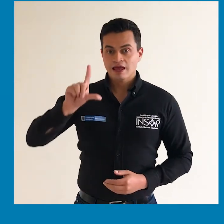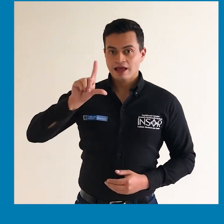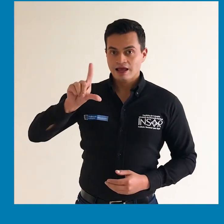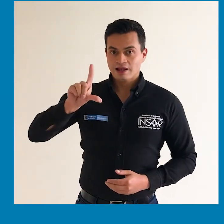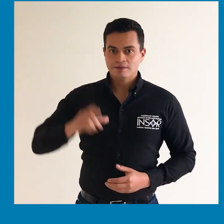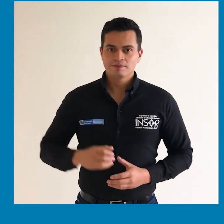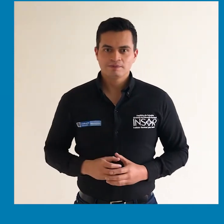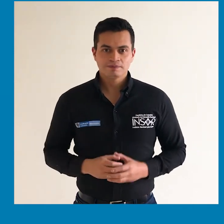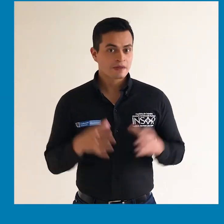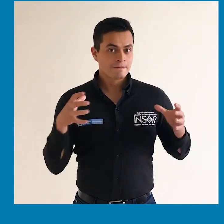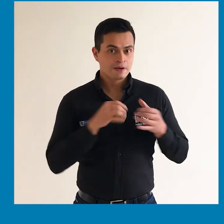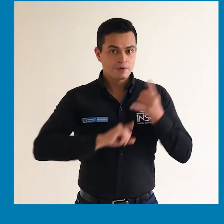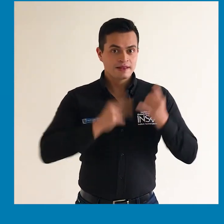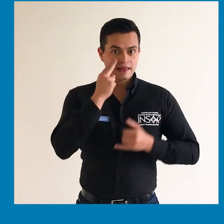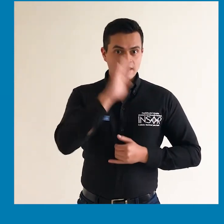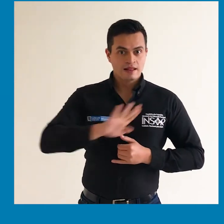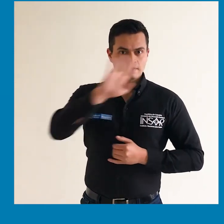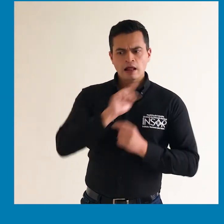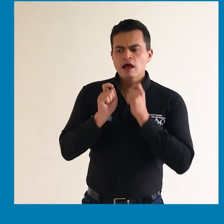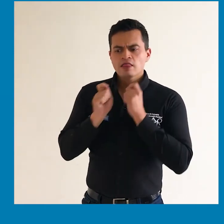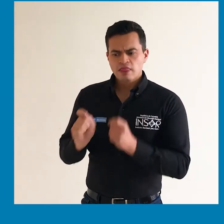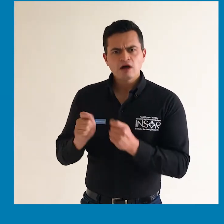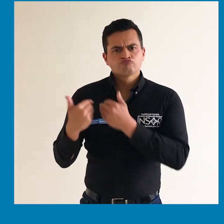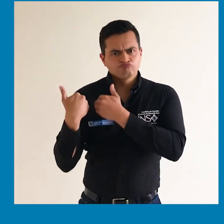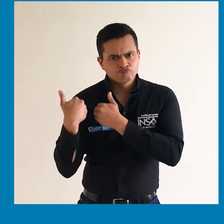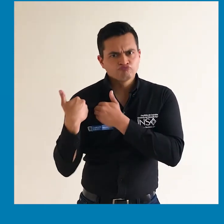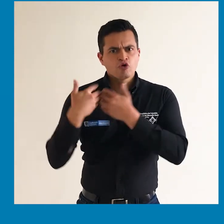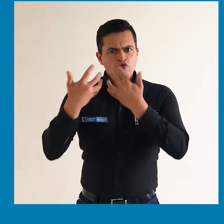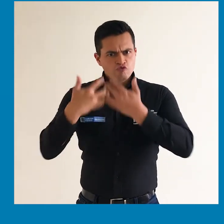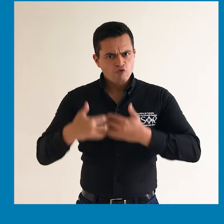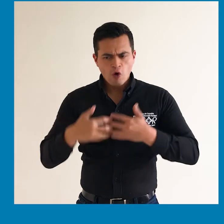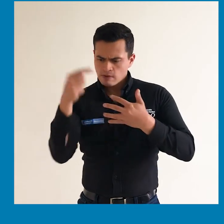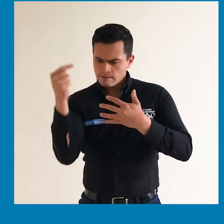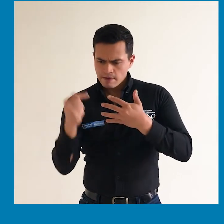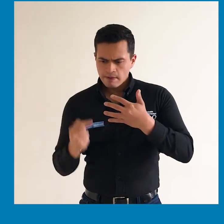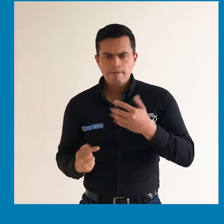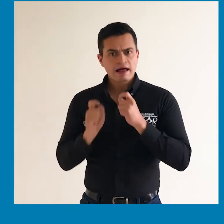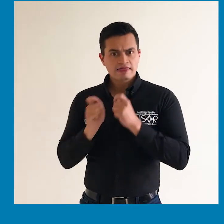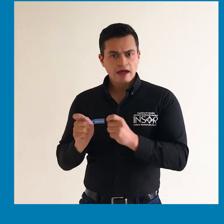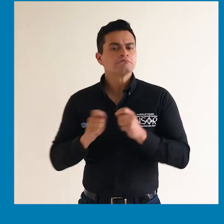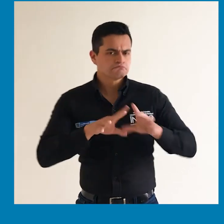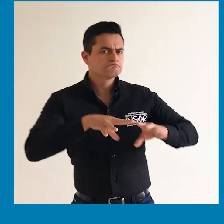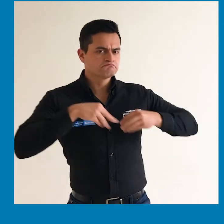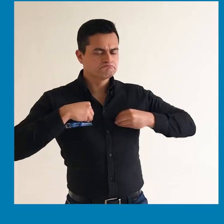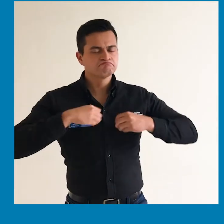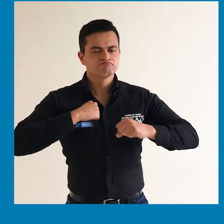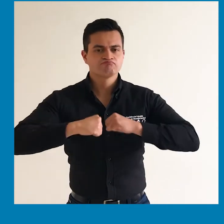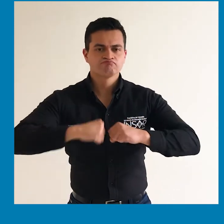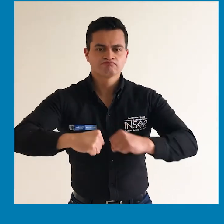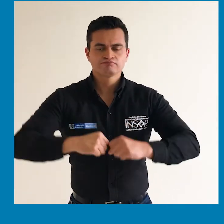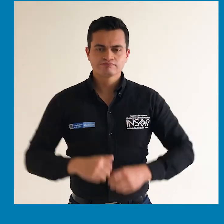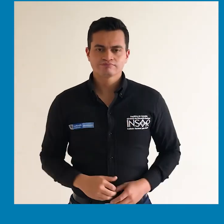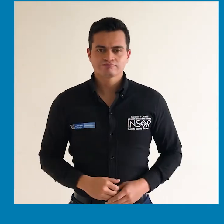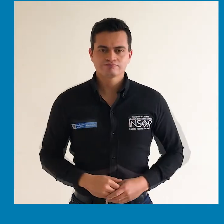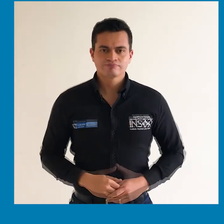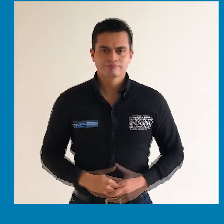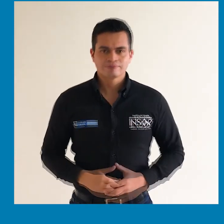L. Las demás funciones que le sean asignadas por el Mecanismo Independiente Nacional.